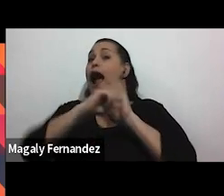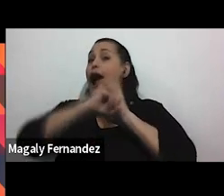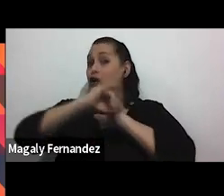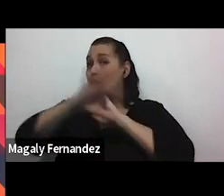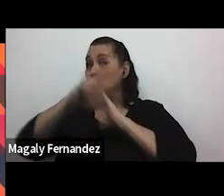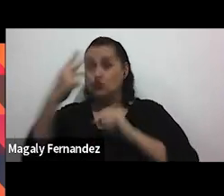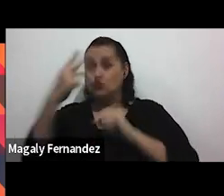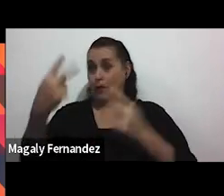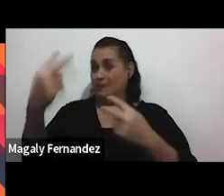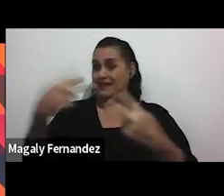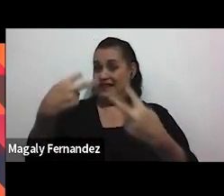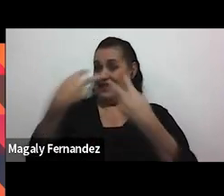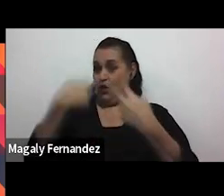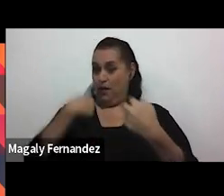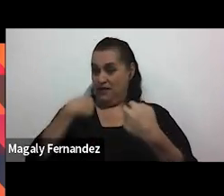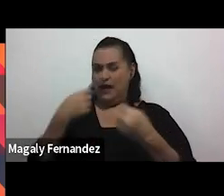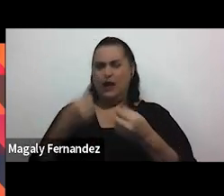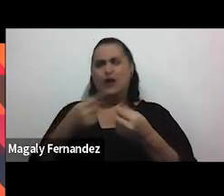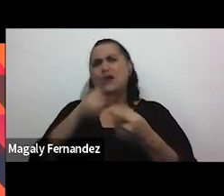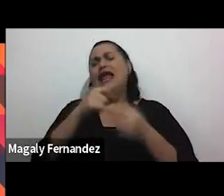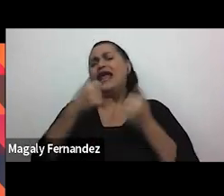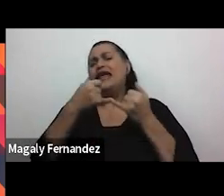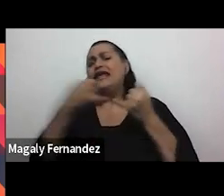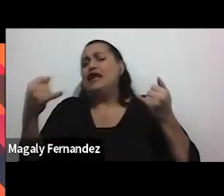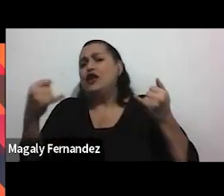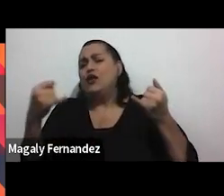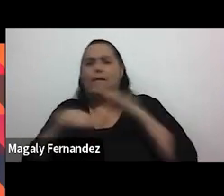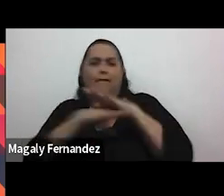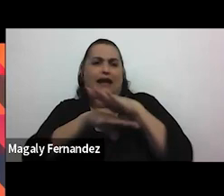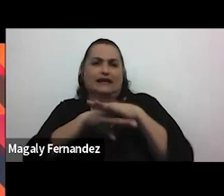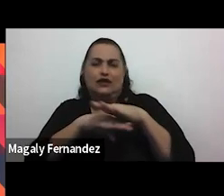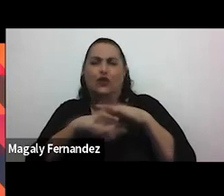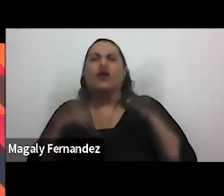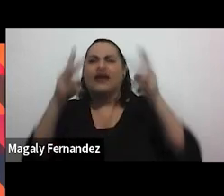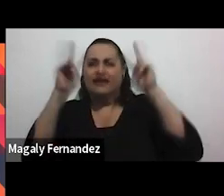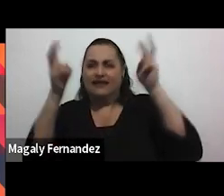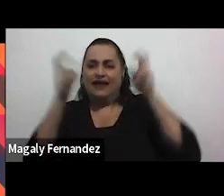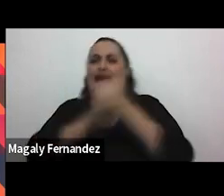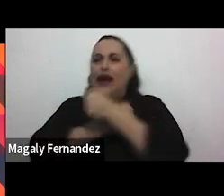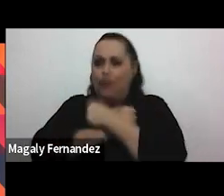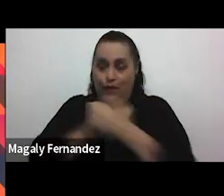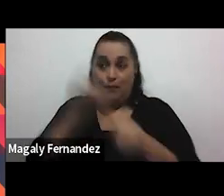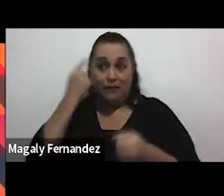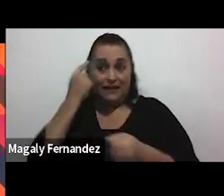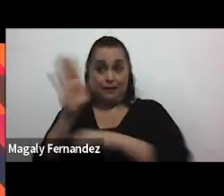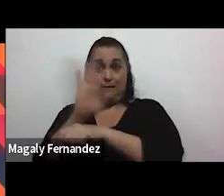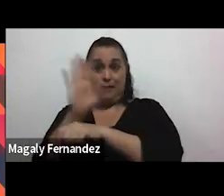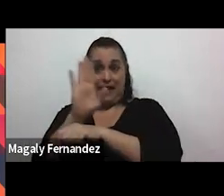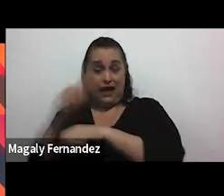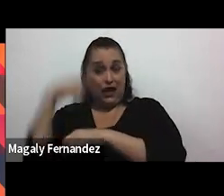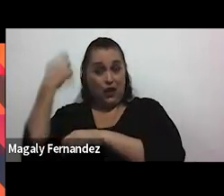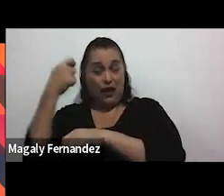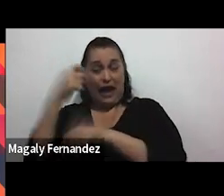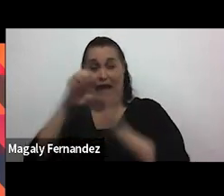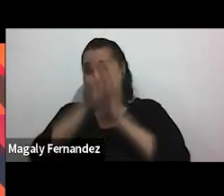dirigido a ti va a tener un hilo argumental básico que es el amor. Pensar una película que vaya estereotipadamente